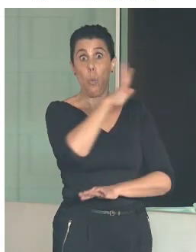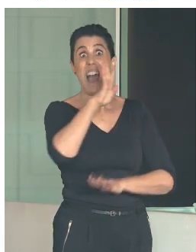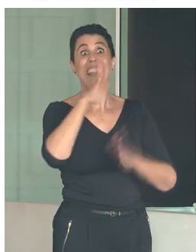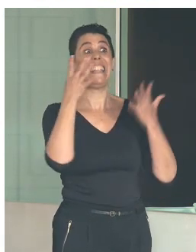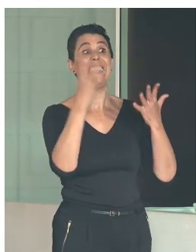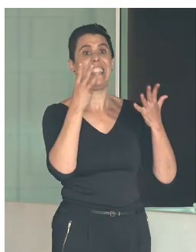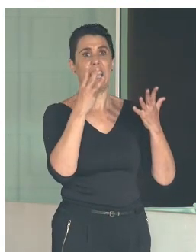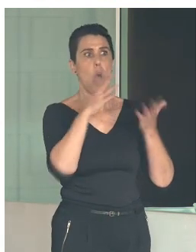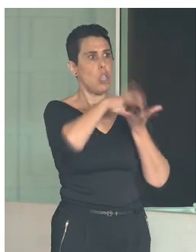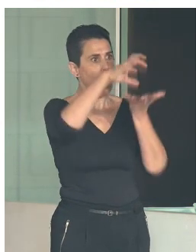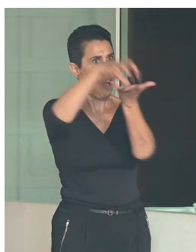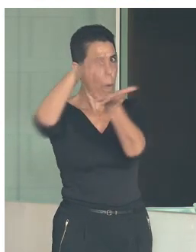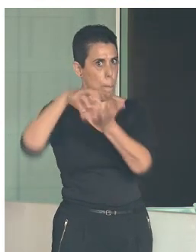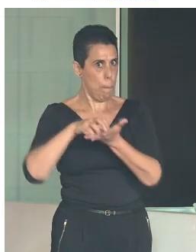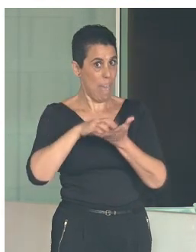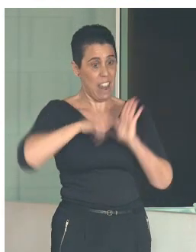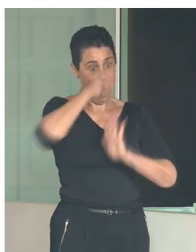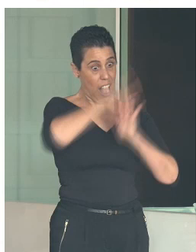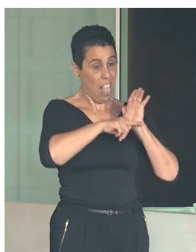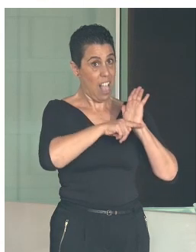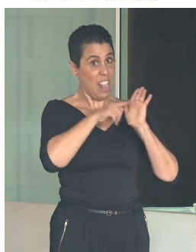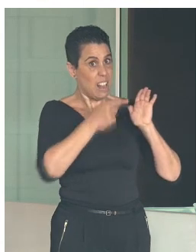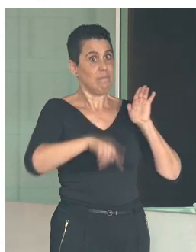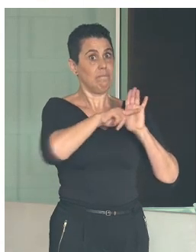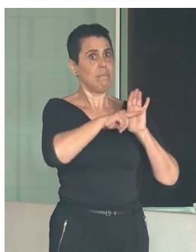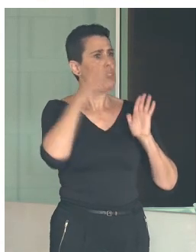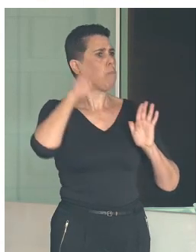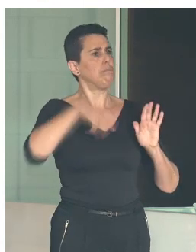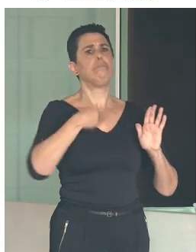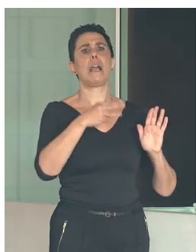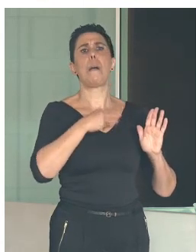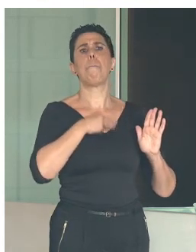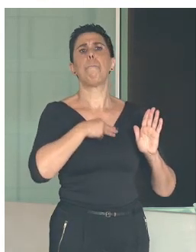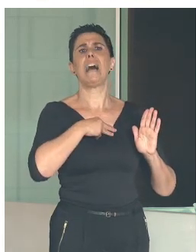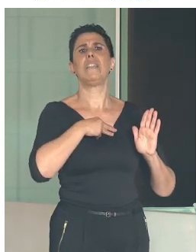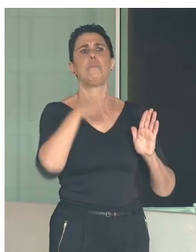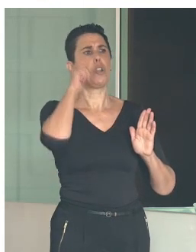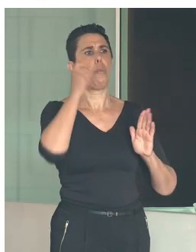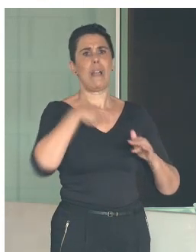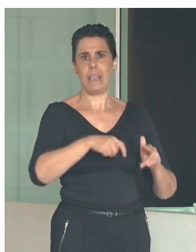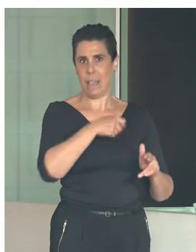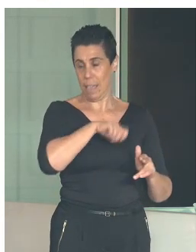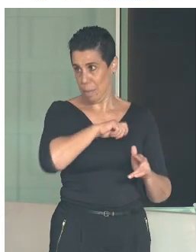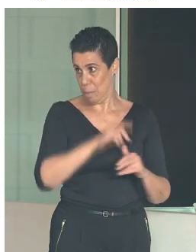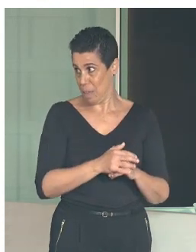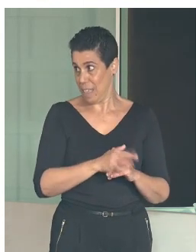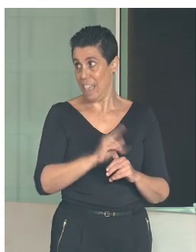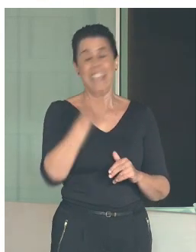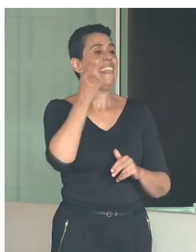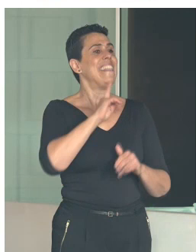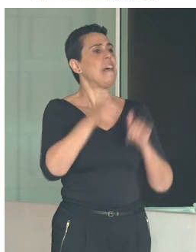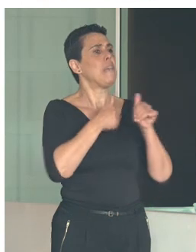en la Lista de Patrimonio de la Humanidad de España. También saludo a los tenientes de alcalde y compañeros